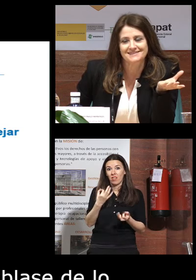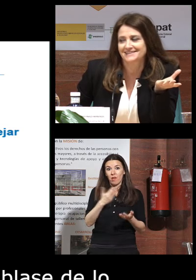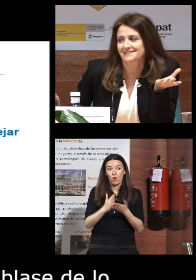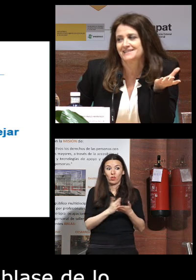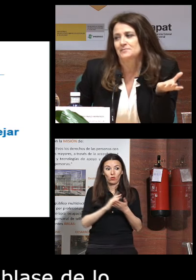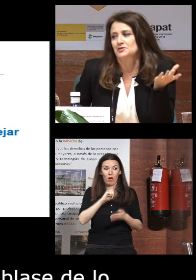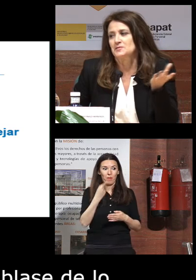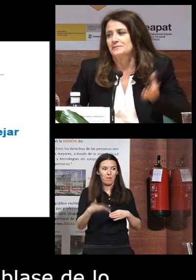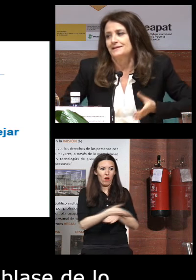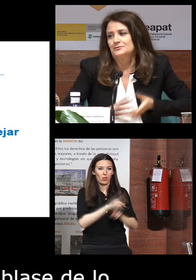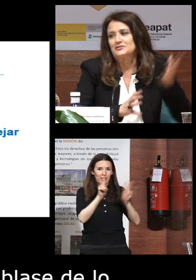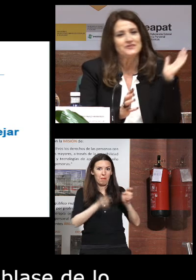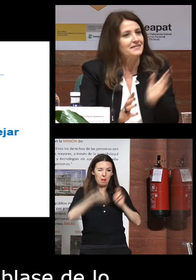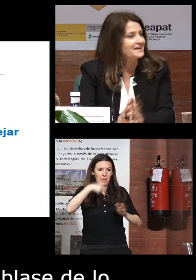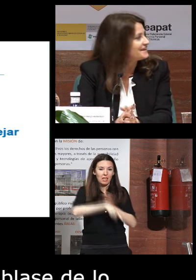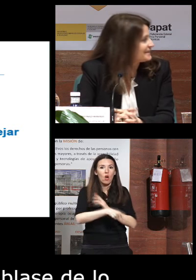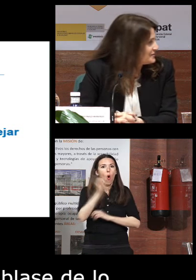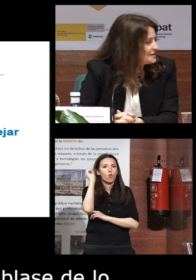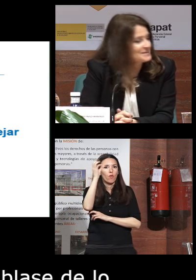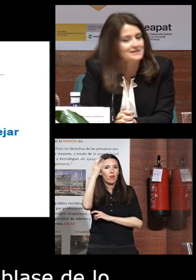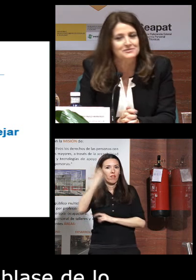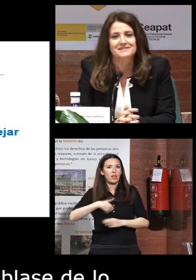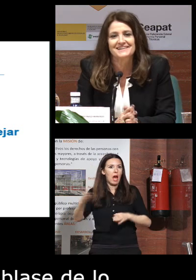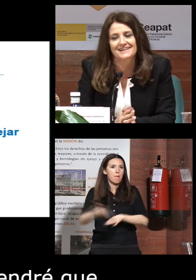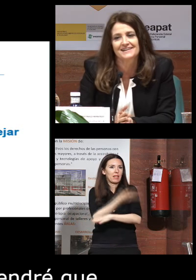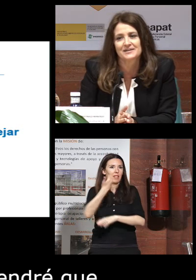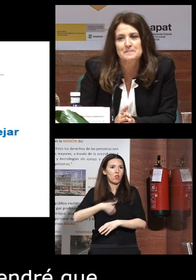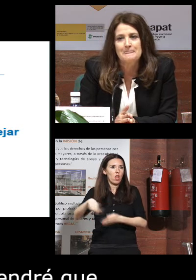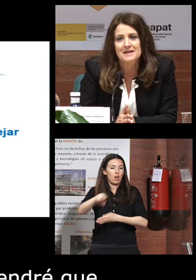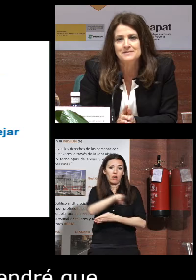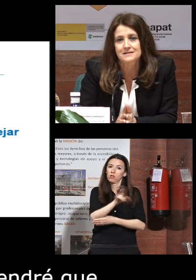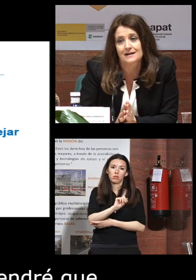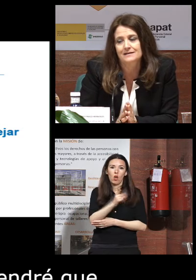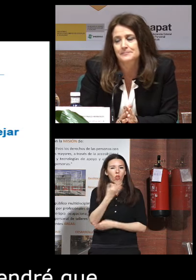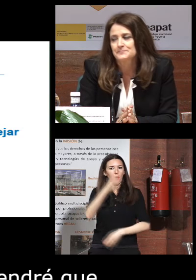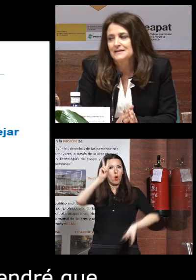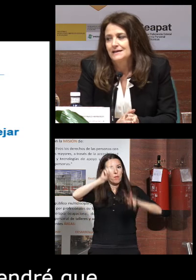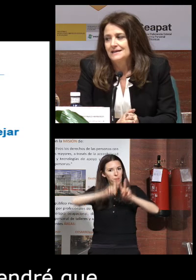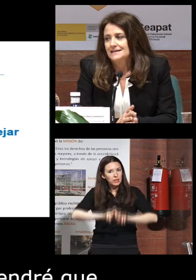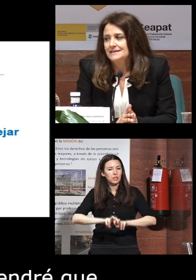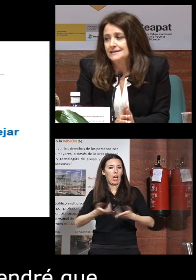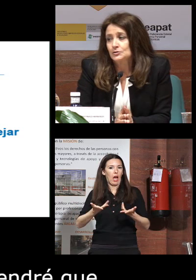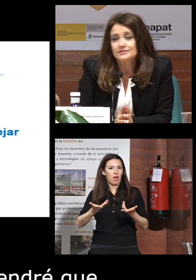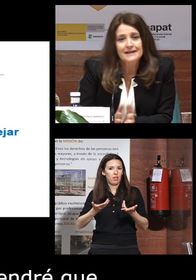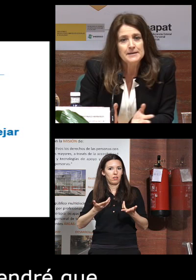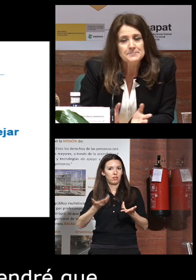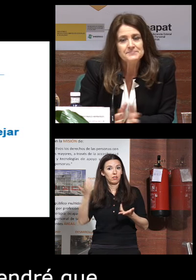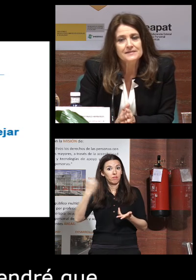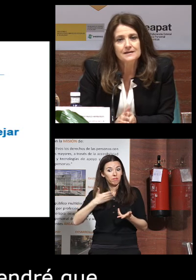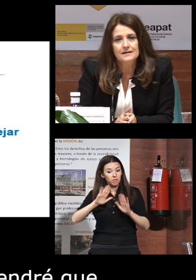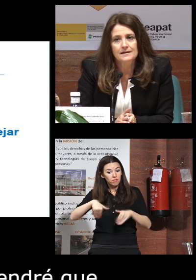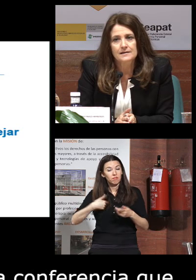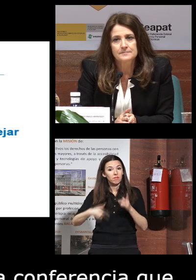más este tema no me vale una conferencia que ya he dado en el pasado tendré que investigar y encontré